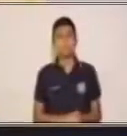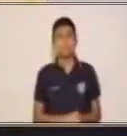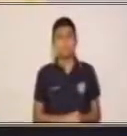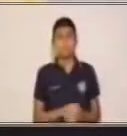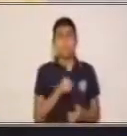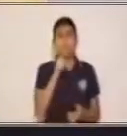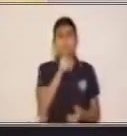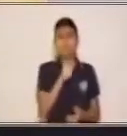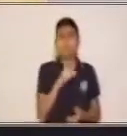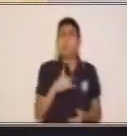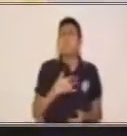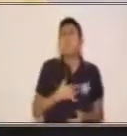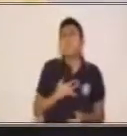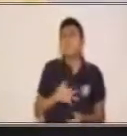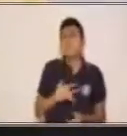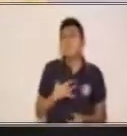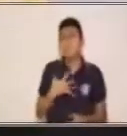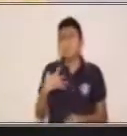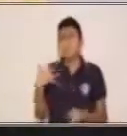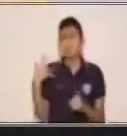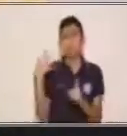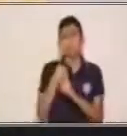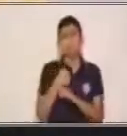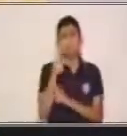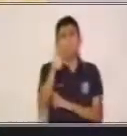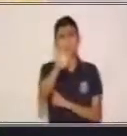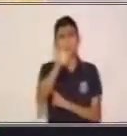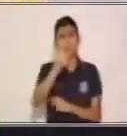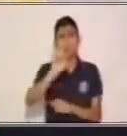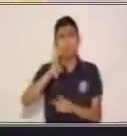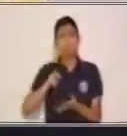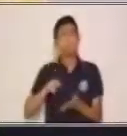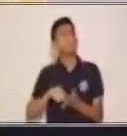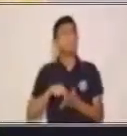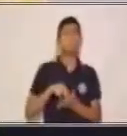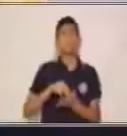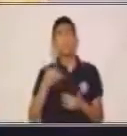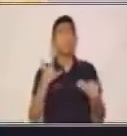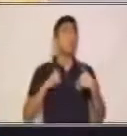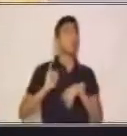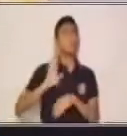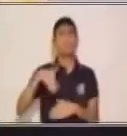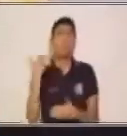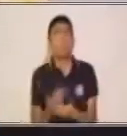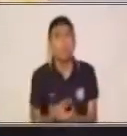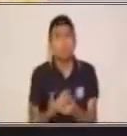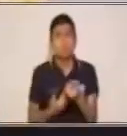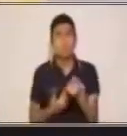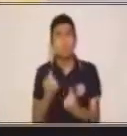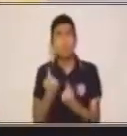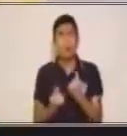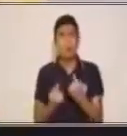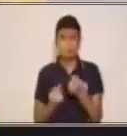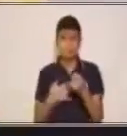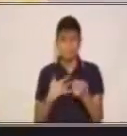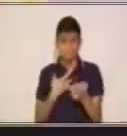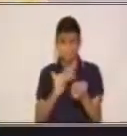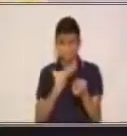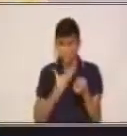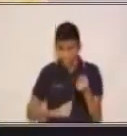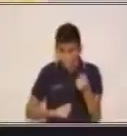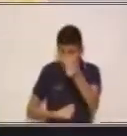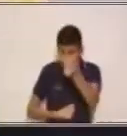sientes tú si de pronto te caes? ¿Te sientes ¿Te